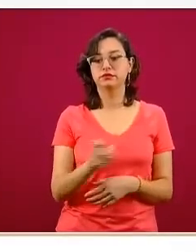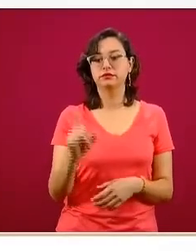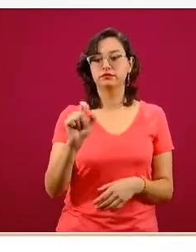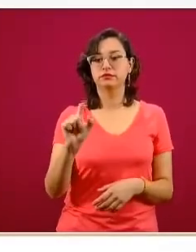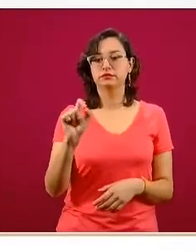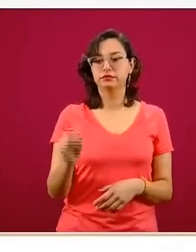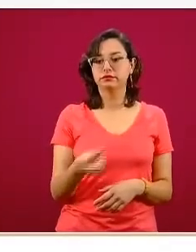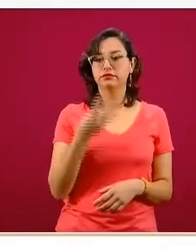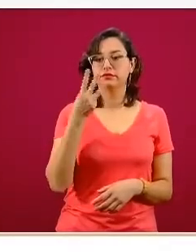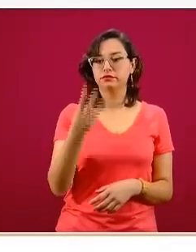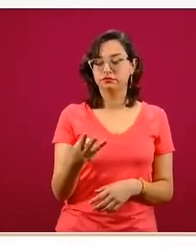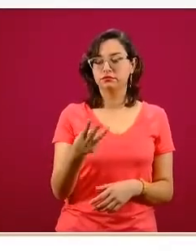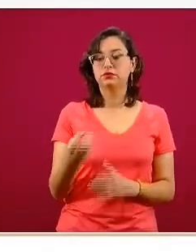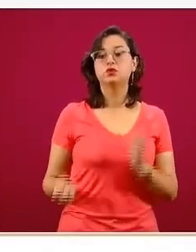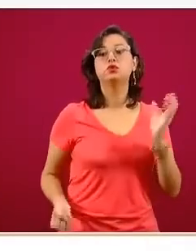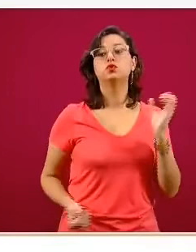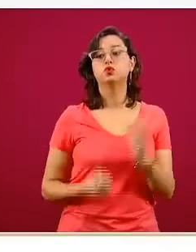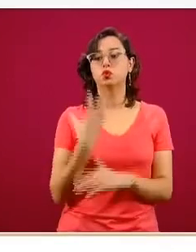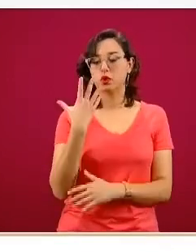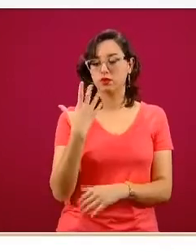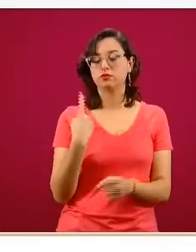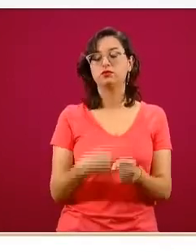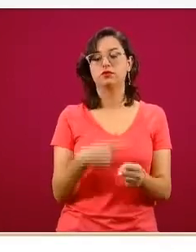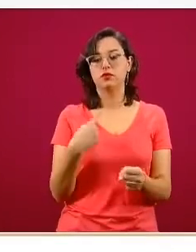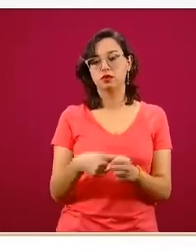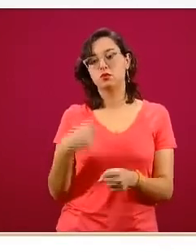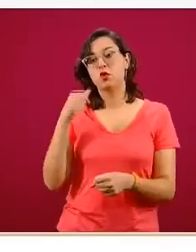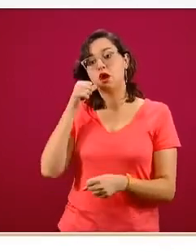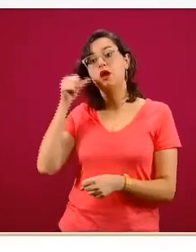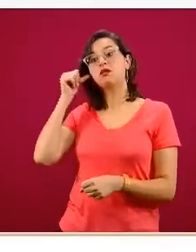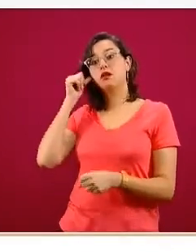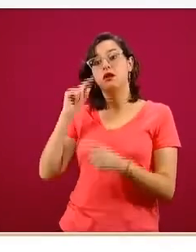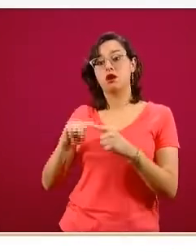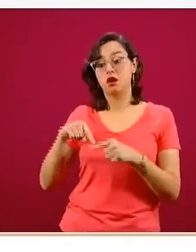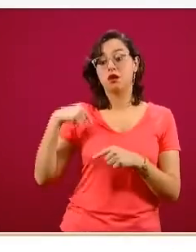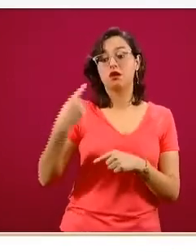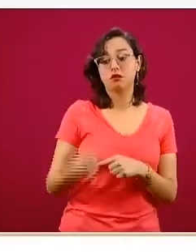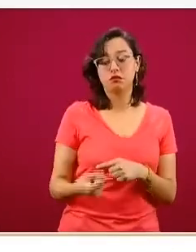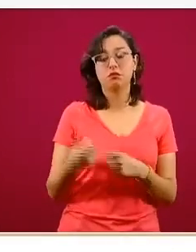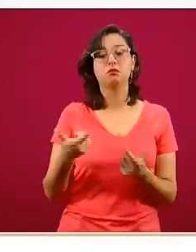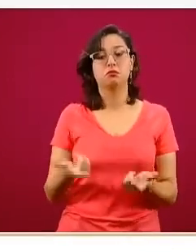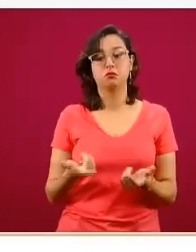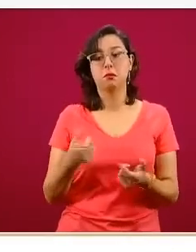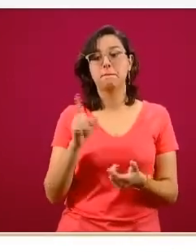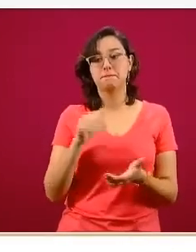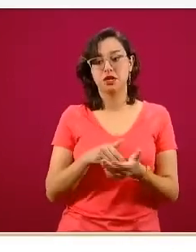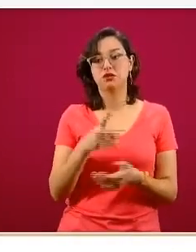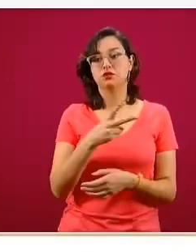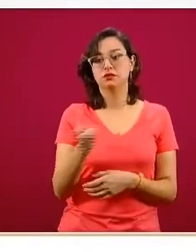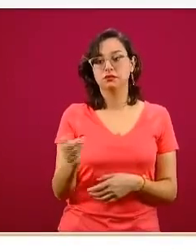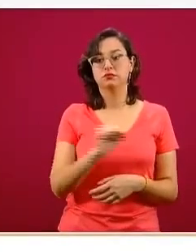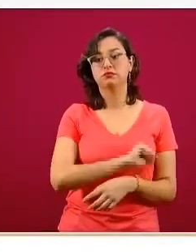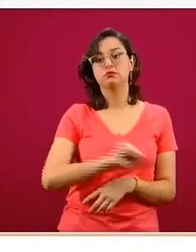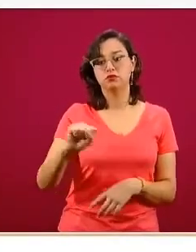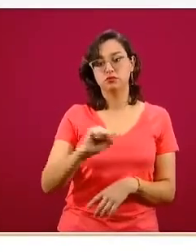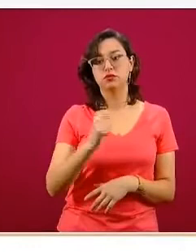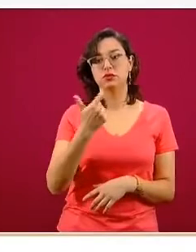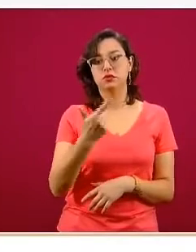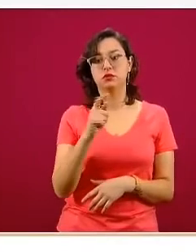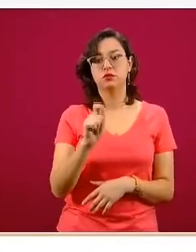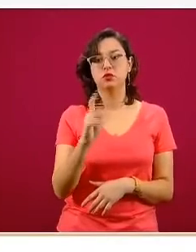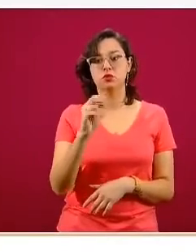nuevos casos confirmados del día de ayer para hoy, y en función de la carga que teníamos ayer, esto representa un incremento del 7